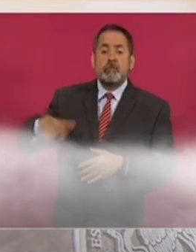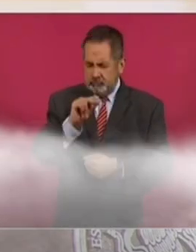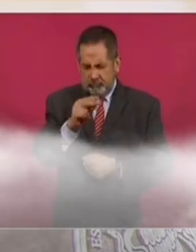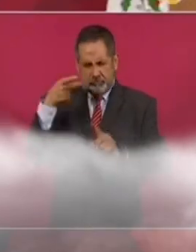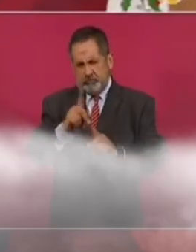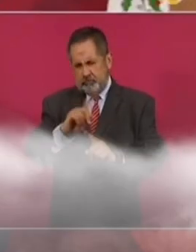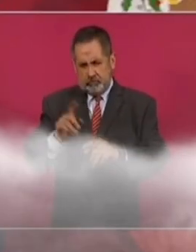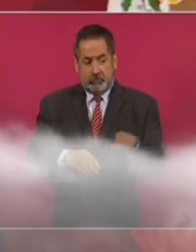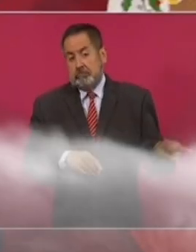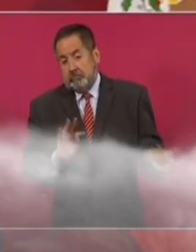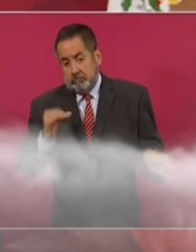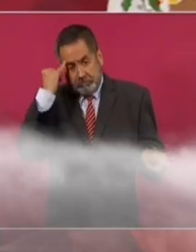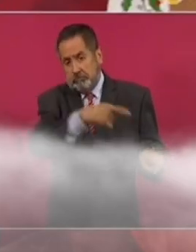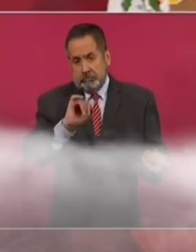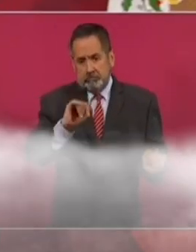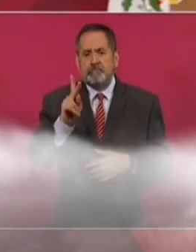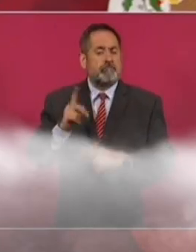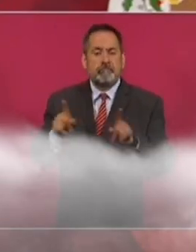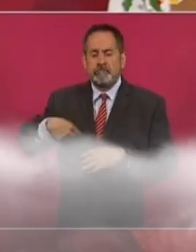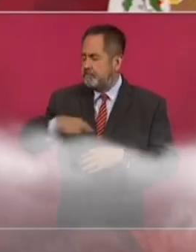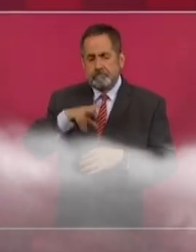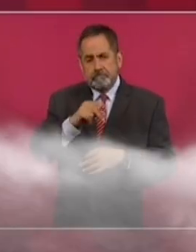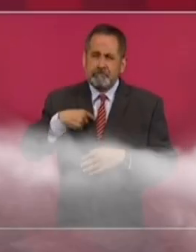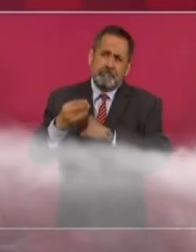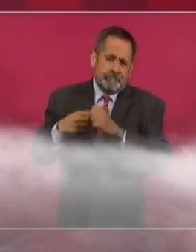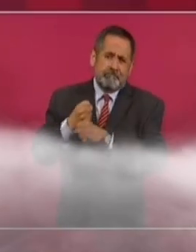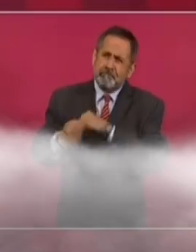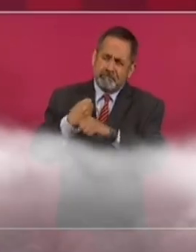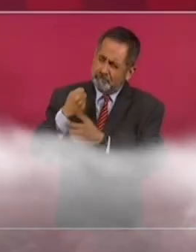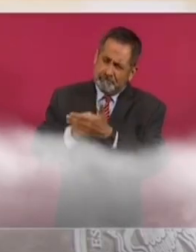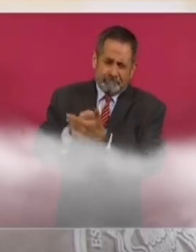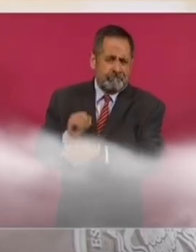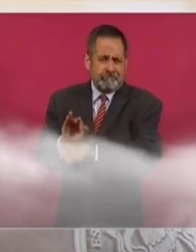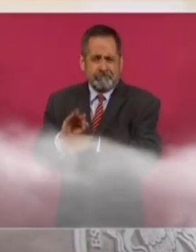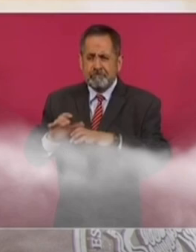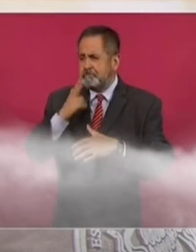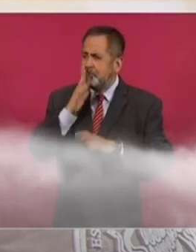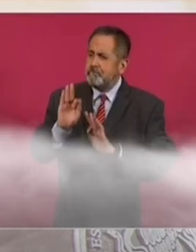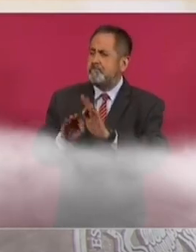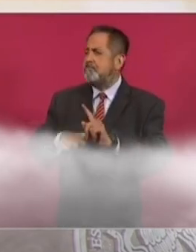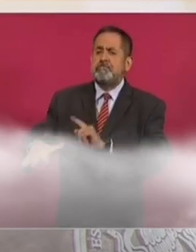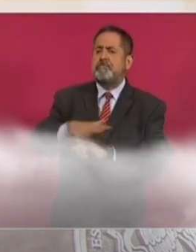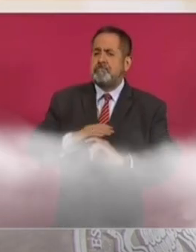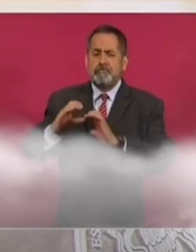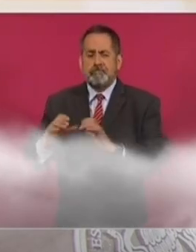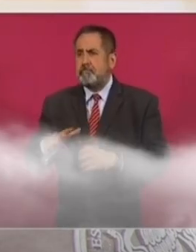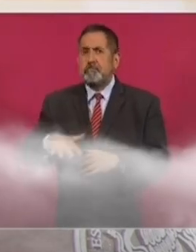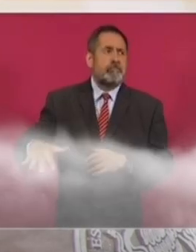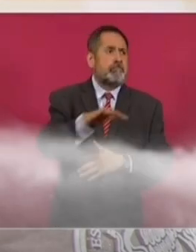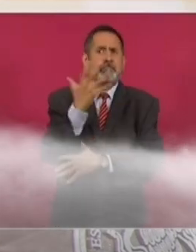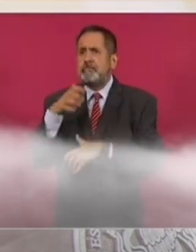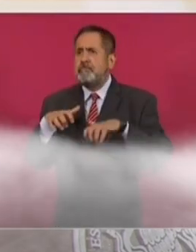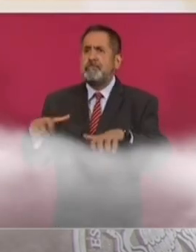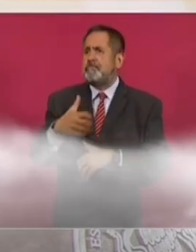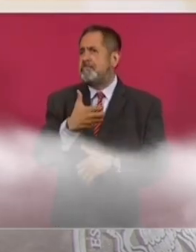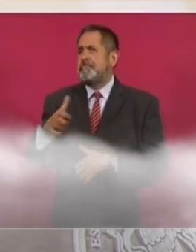el medio ambiente. A mejor ellos sí. Pero nosotros llevamos años luchando por la naturaleza,